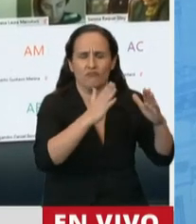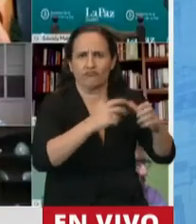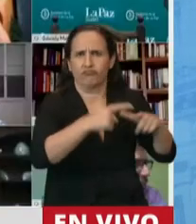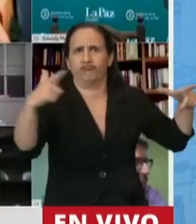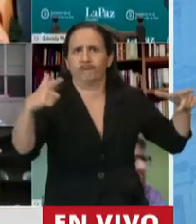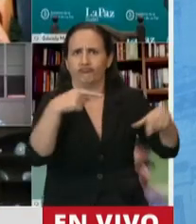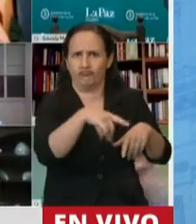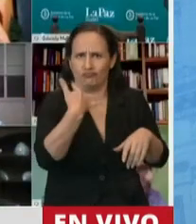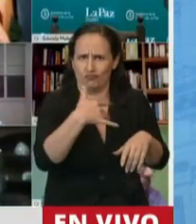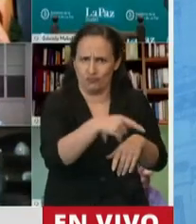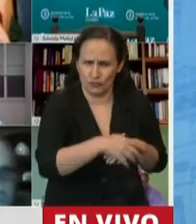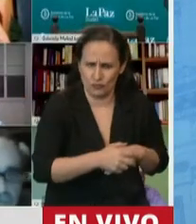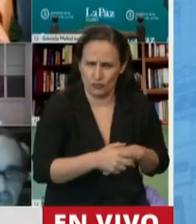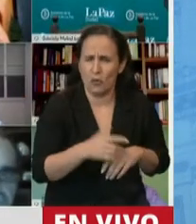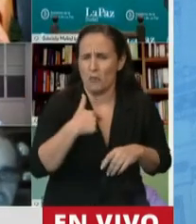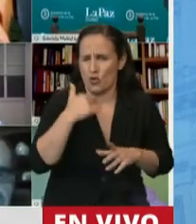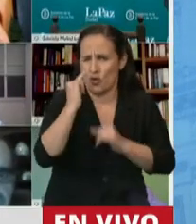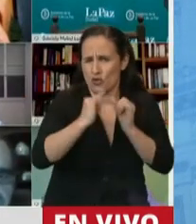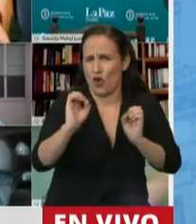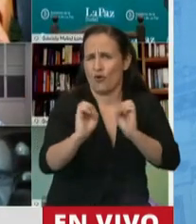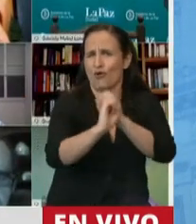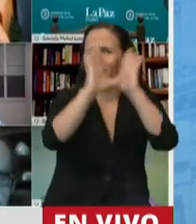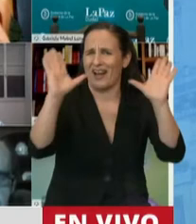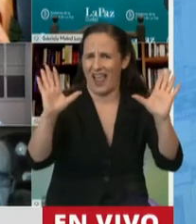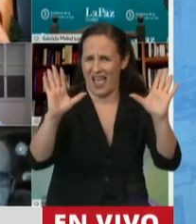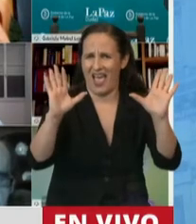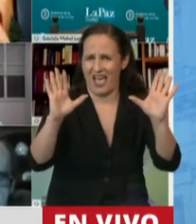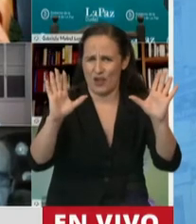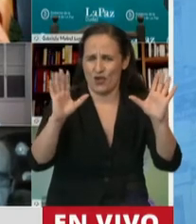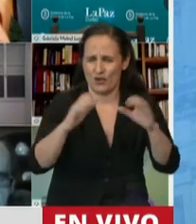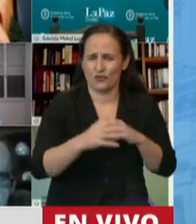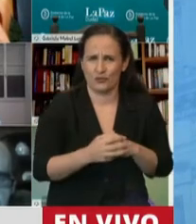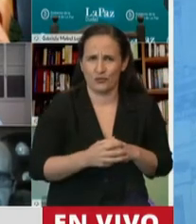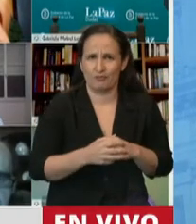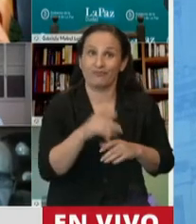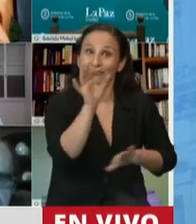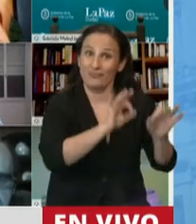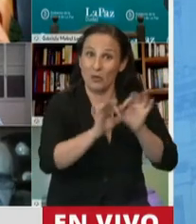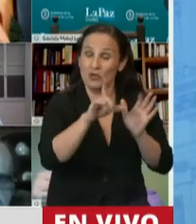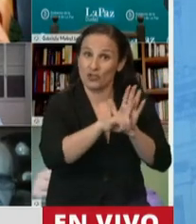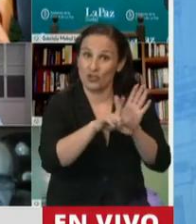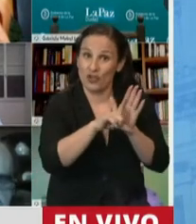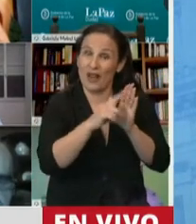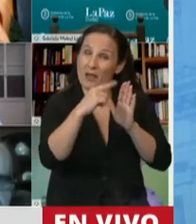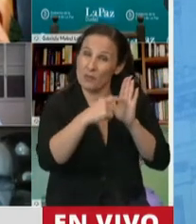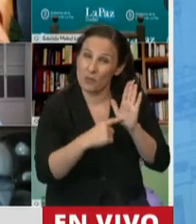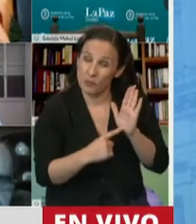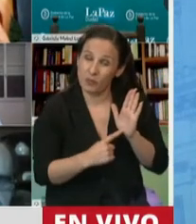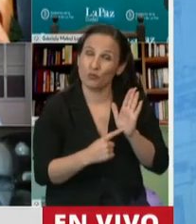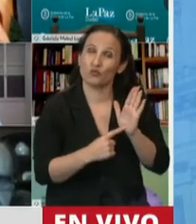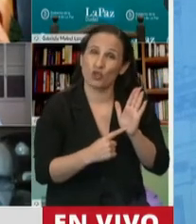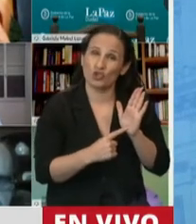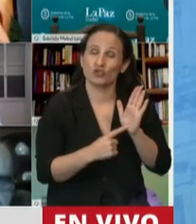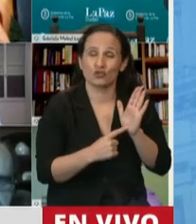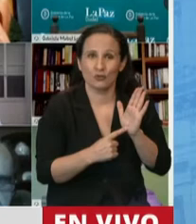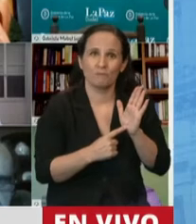nosotros hemos sido muy claros en el planteo, hay puntos en los que el proyecto manifiesta que